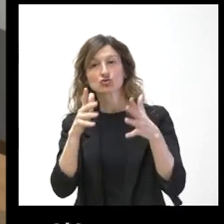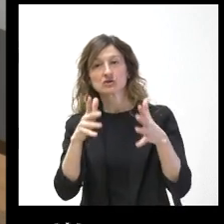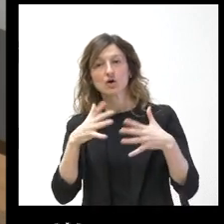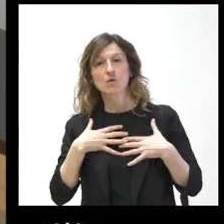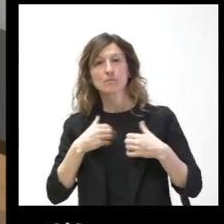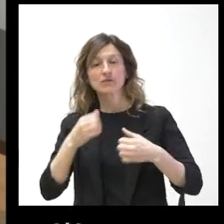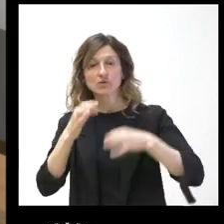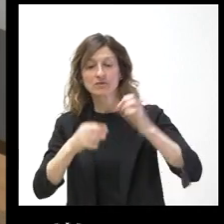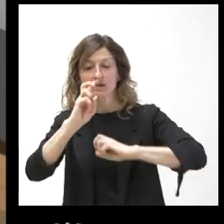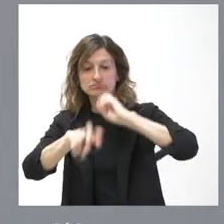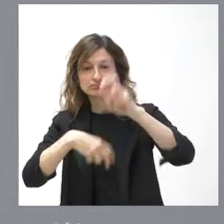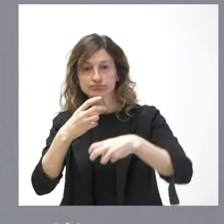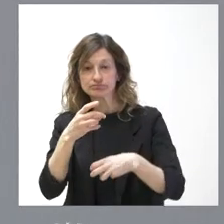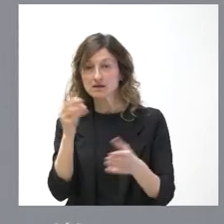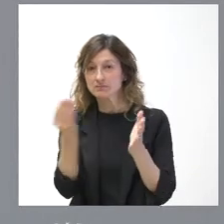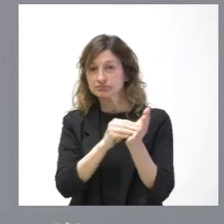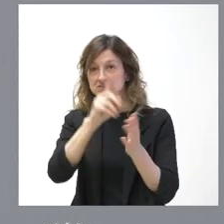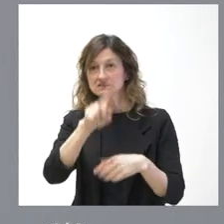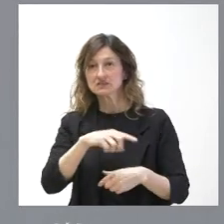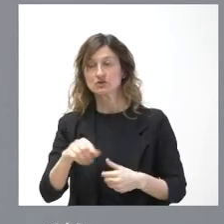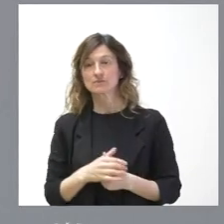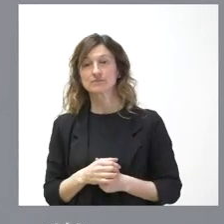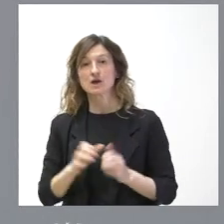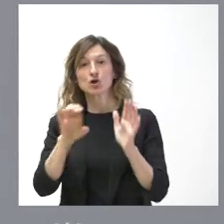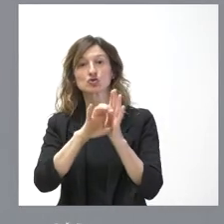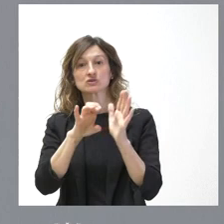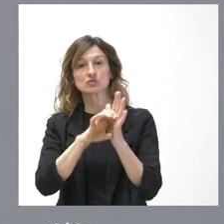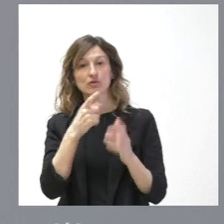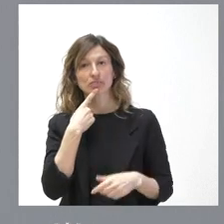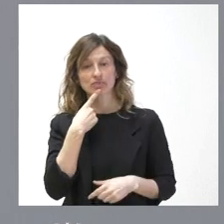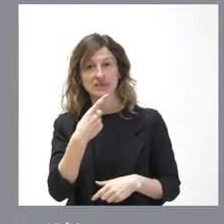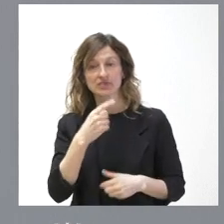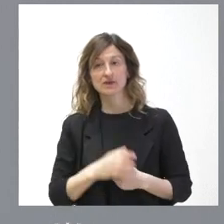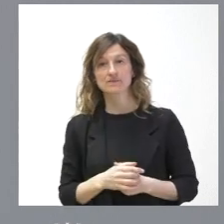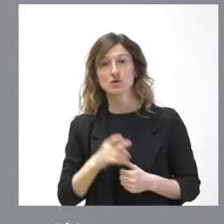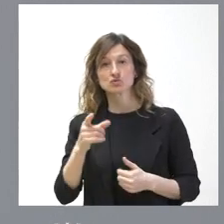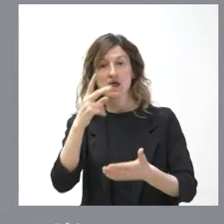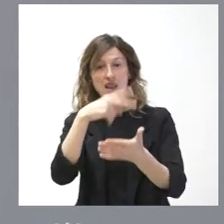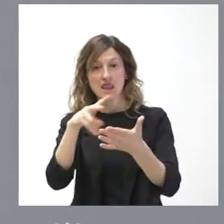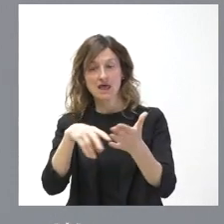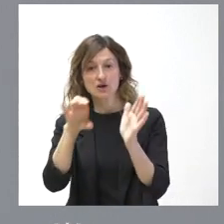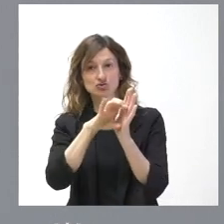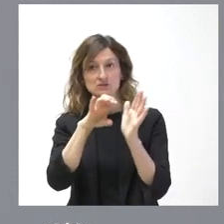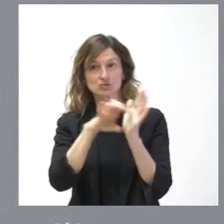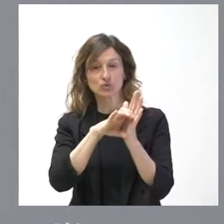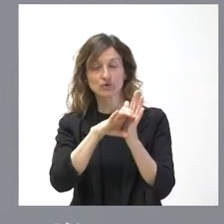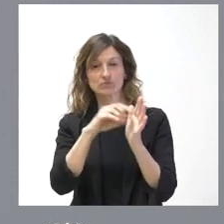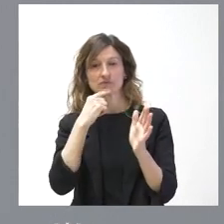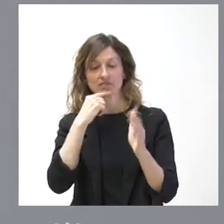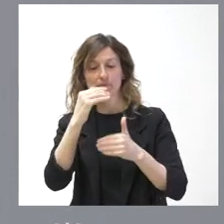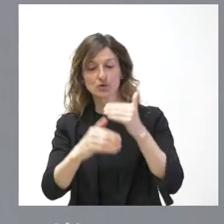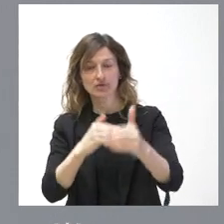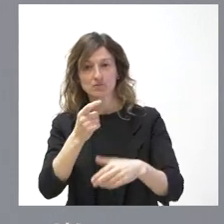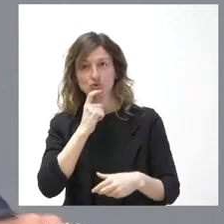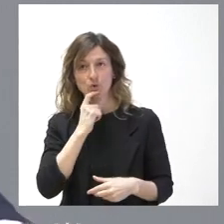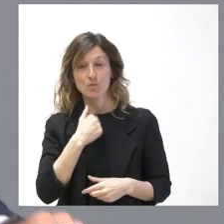Judicial. Pues la Constitución española dice lo que dice y si ustedes leen la Constitución ahí está el procedimiento y